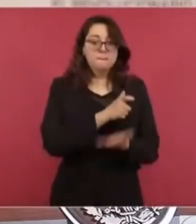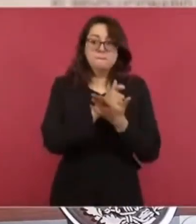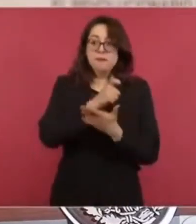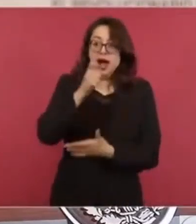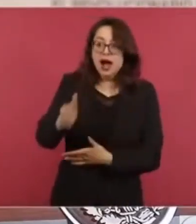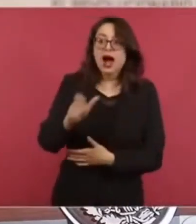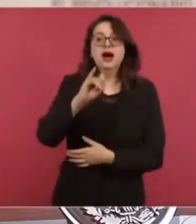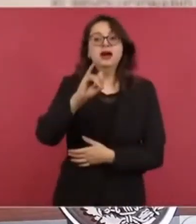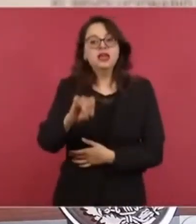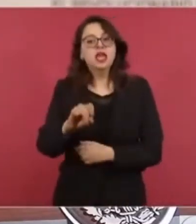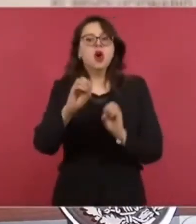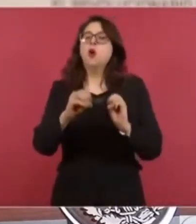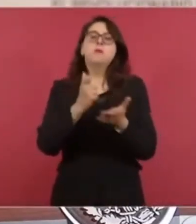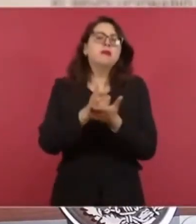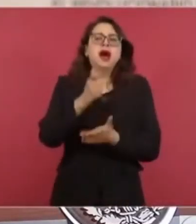no.